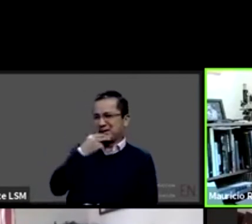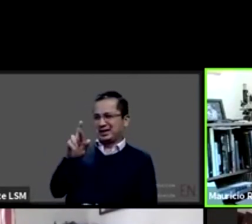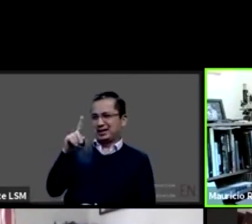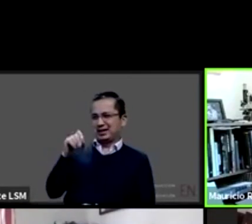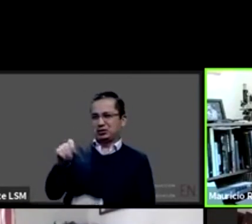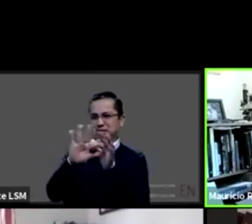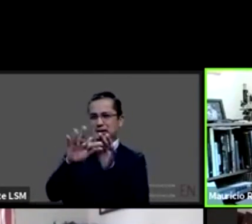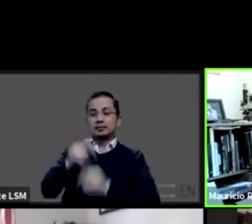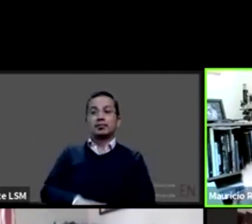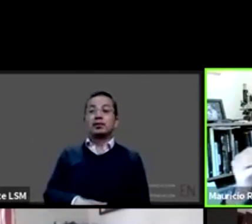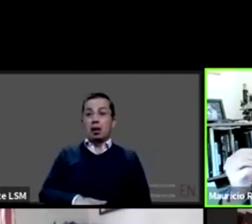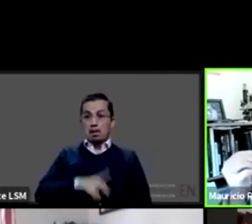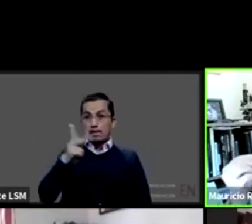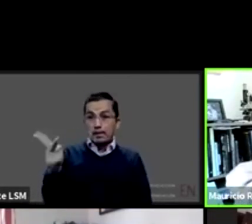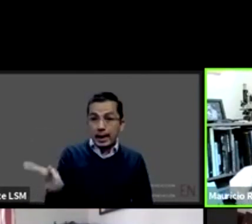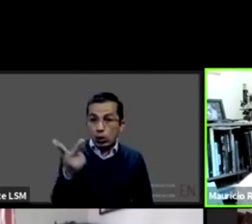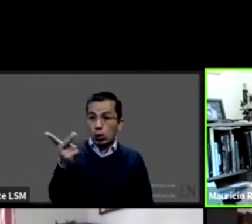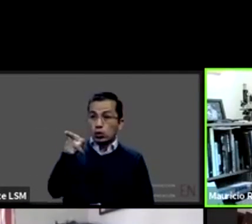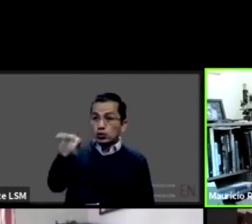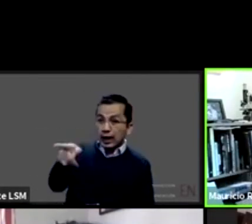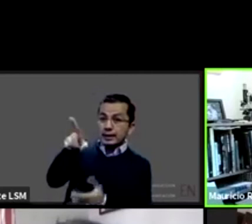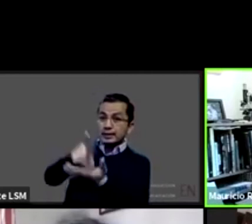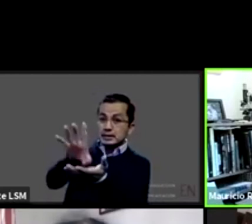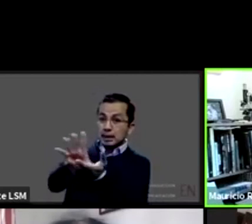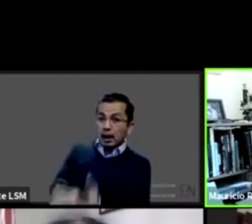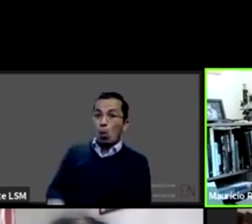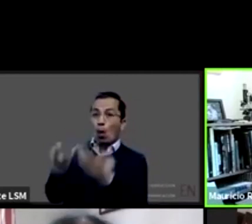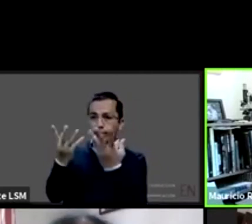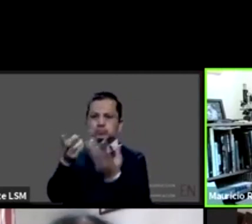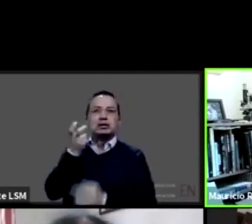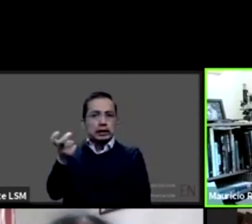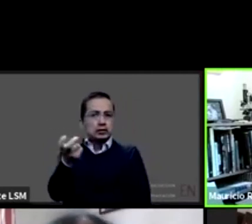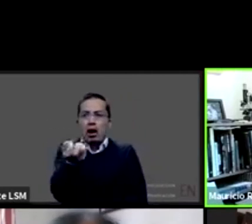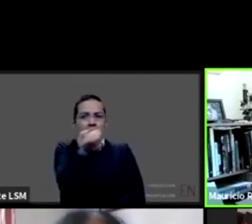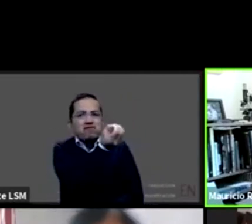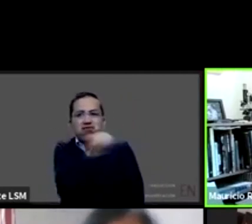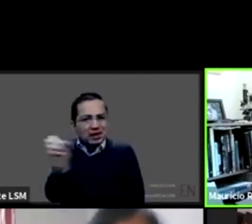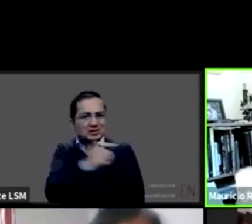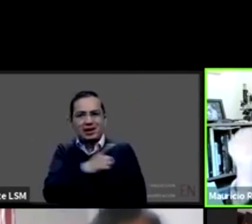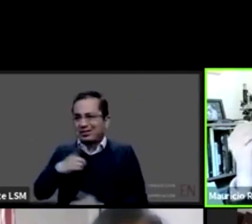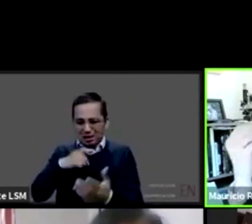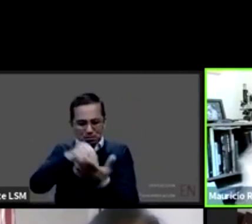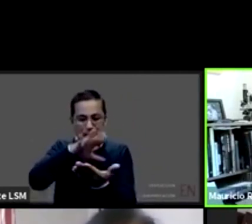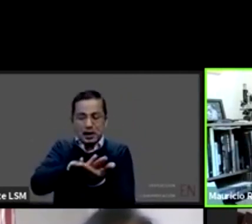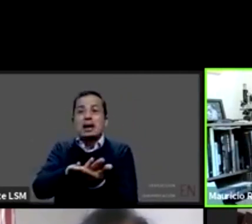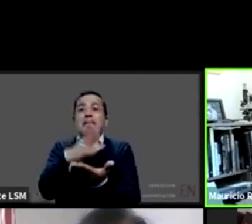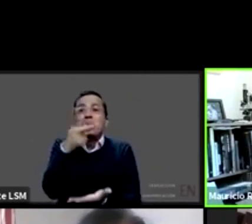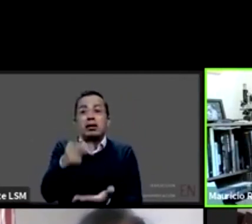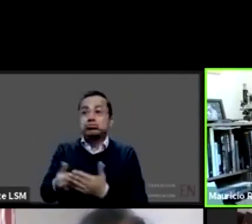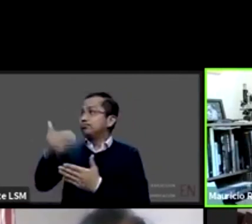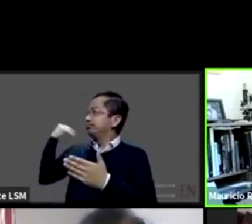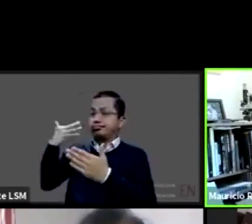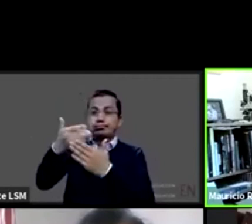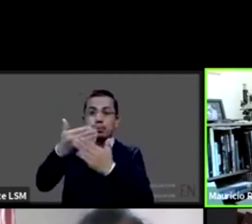reto porque aterriza hasta el nivel operativo más lejano y desde ahí tiene que subir la información a las bases de